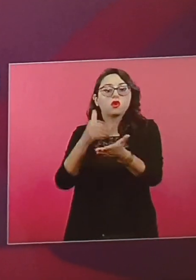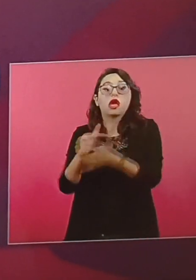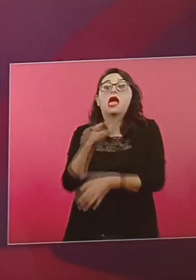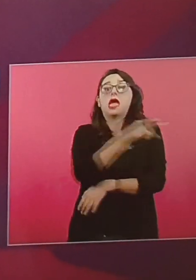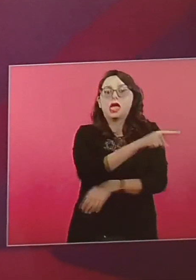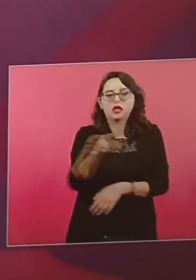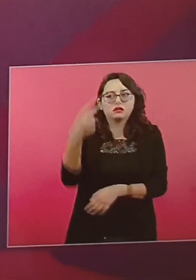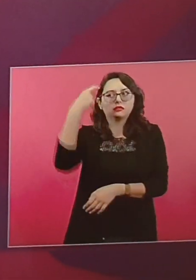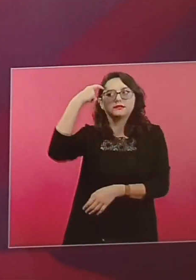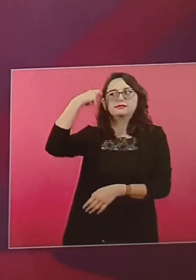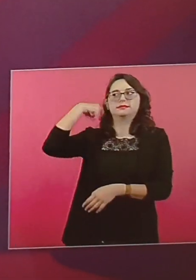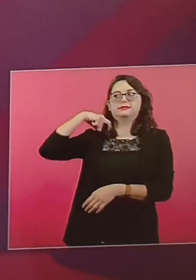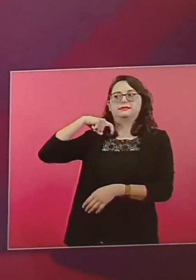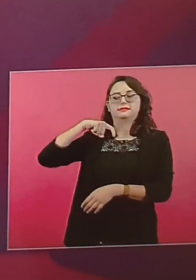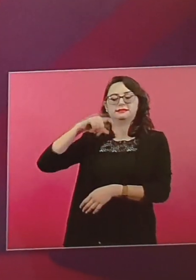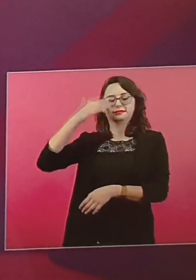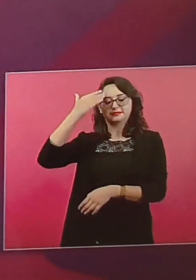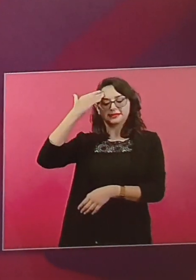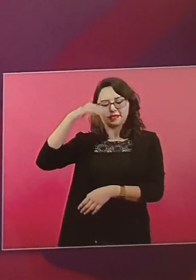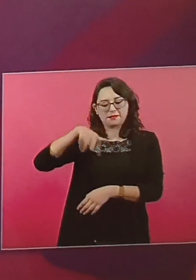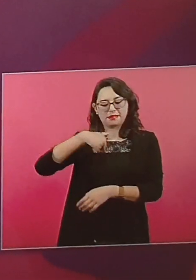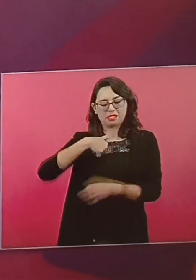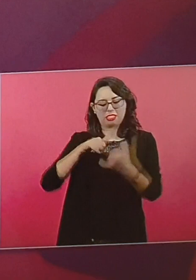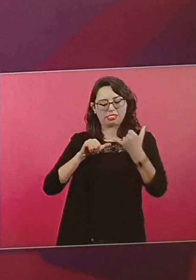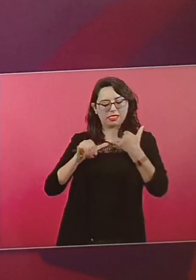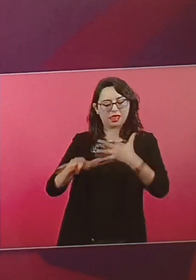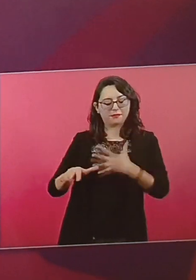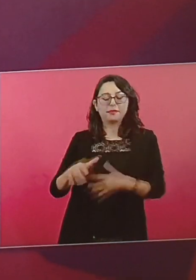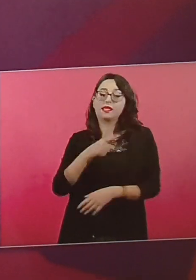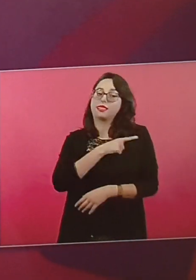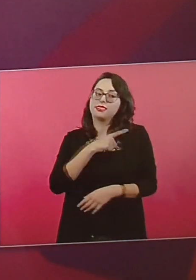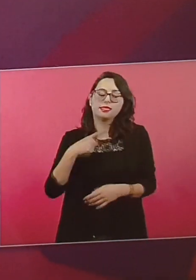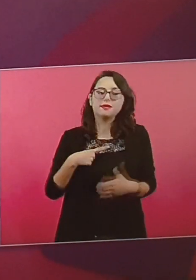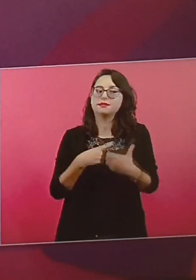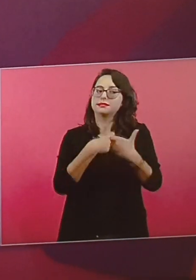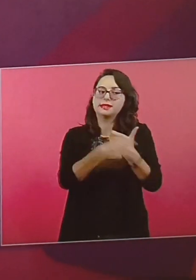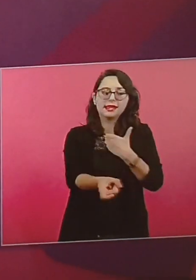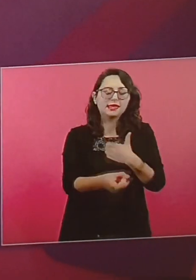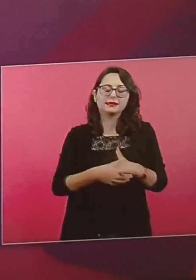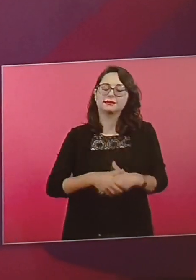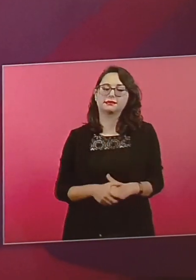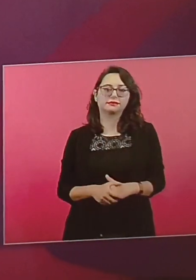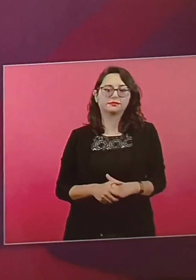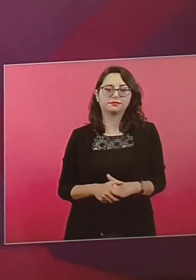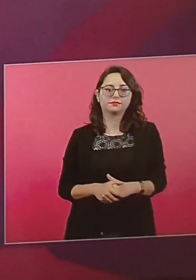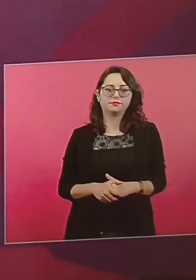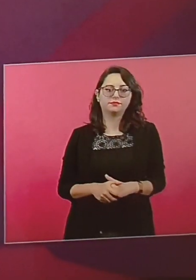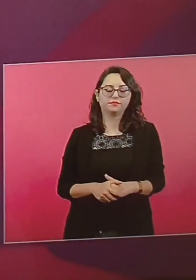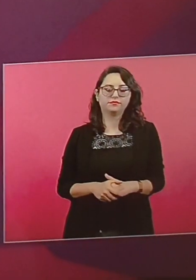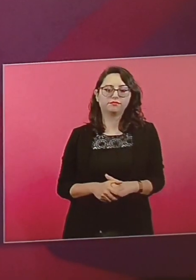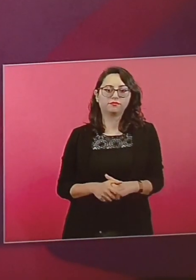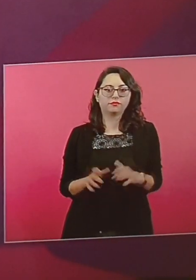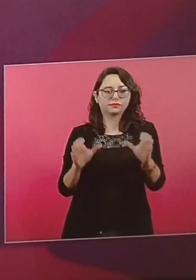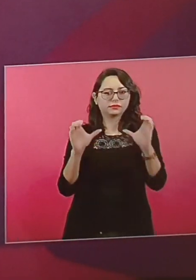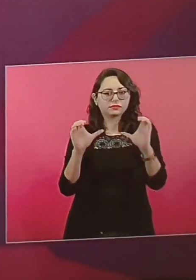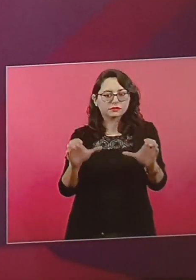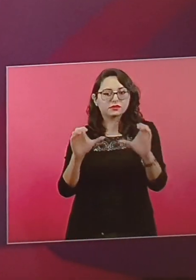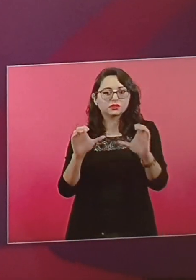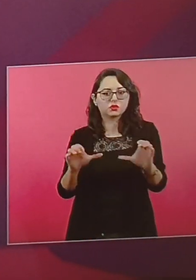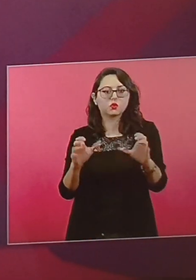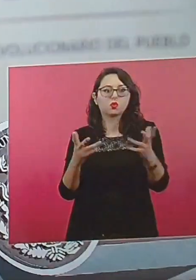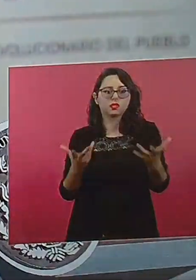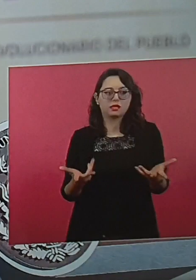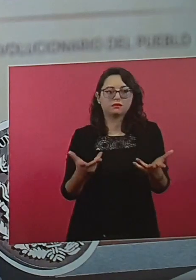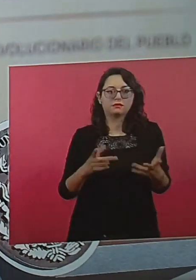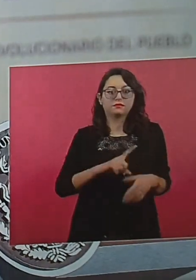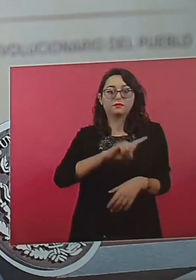que lo hagan ellos mismos para que no pasen después